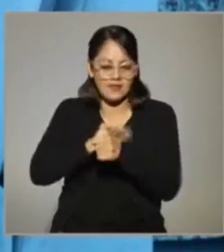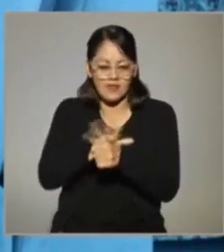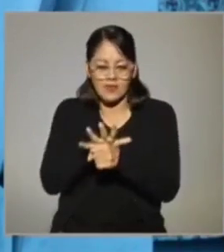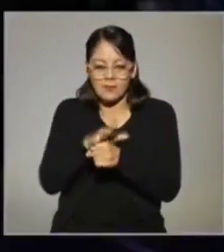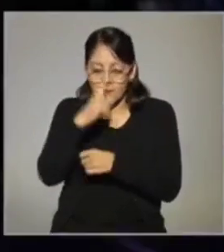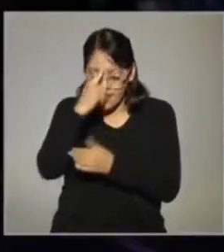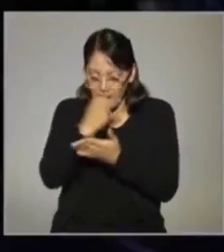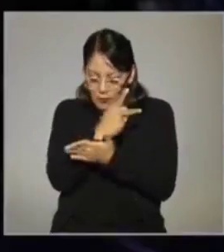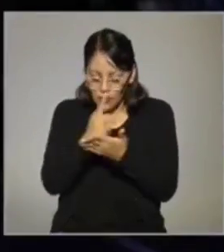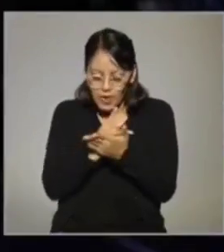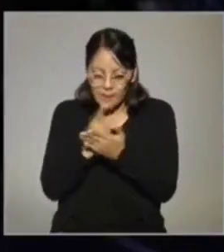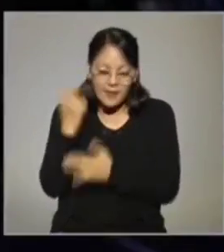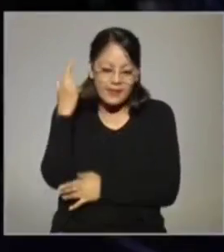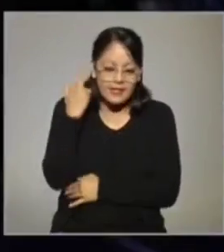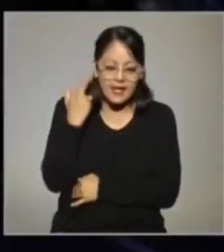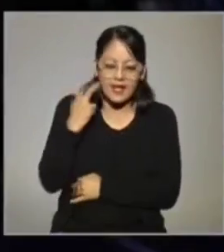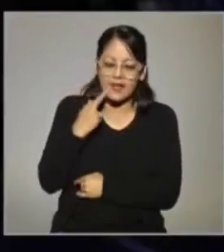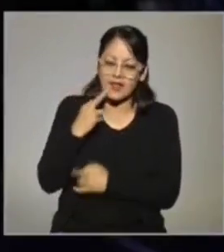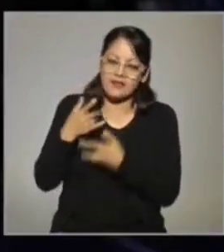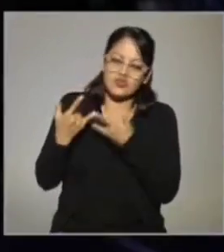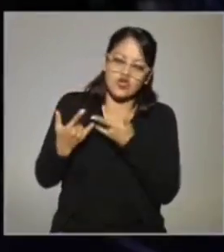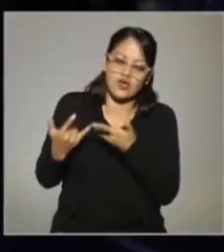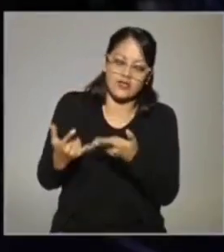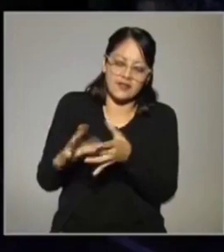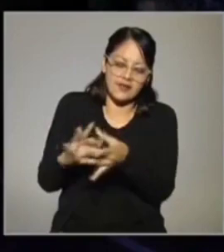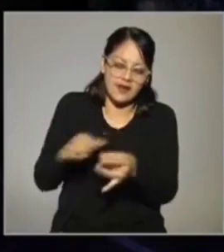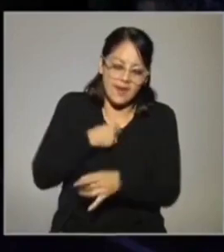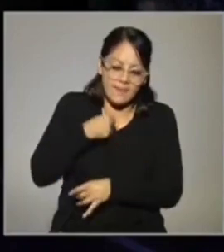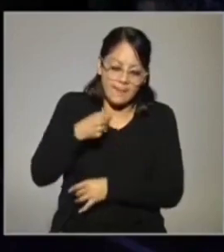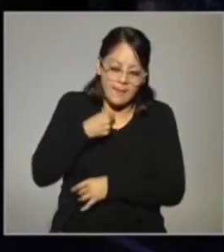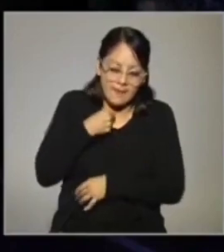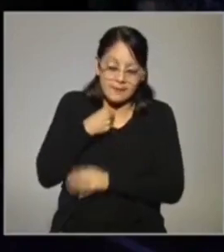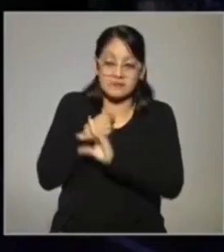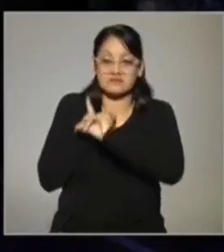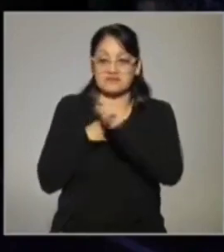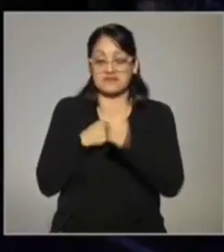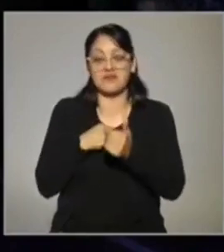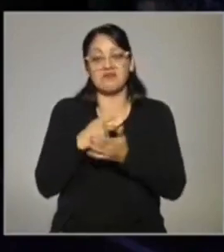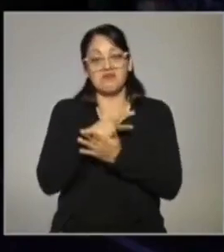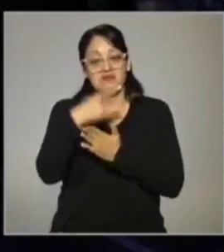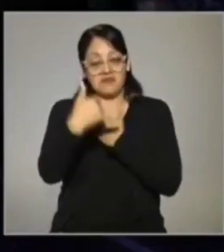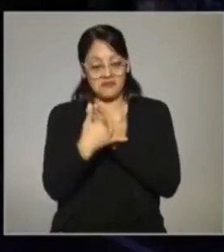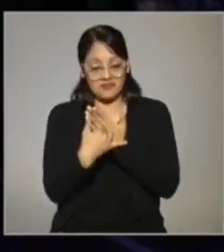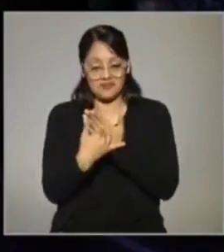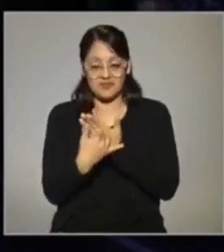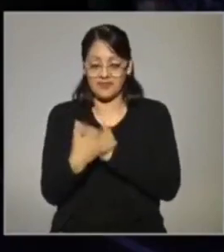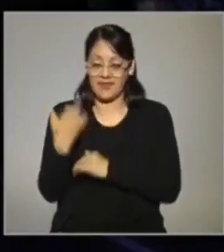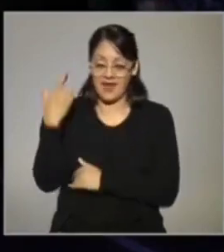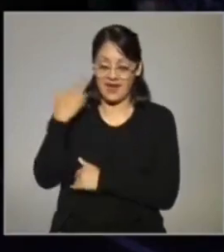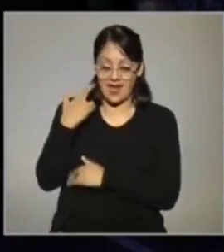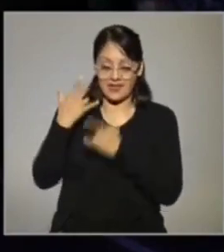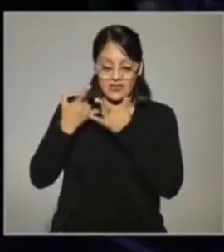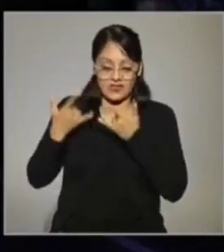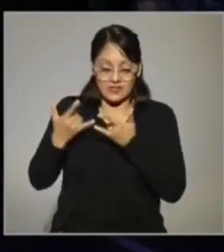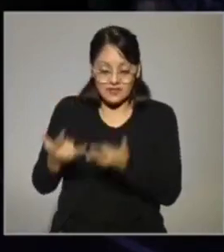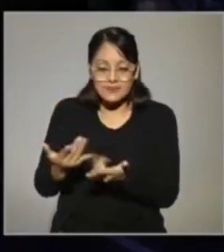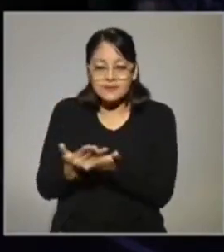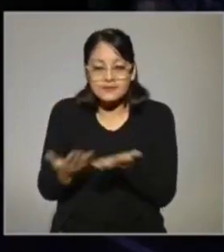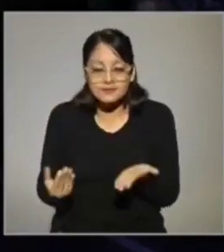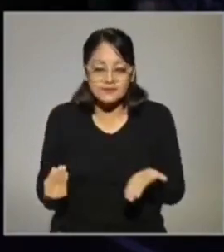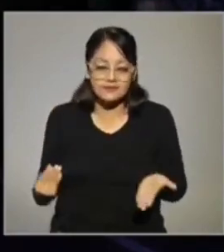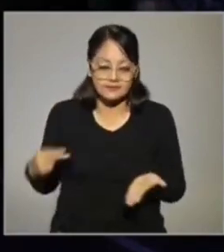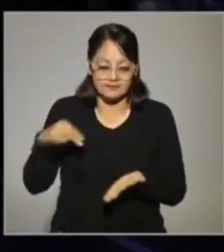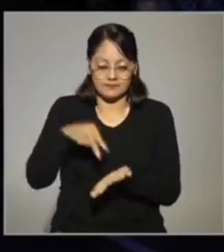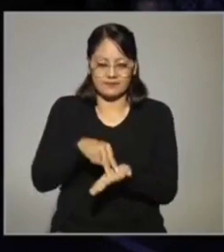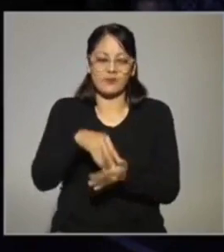para un programa de radio. Y terminó siendo un proyecto muy bonito que inició como radionovela. Y hoy ya por